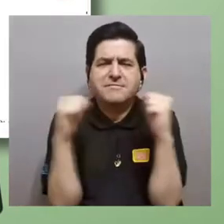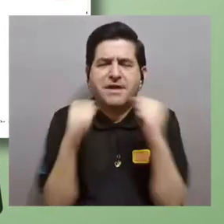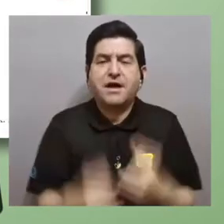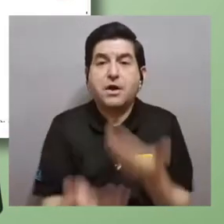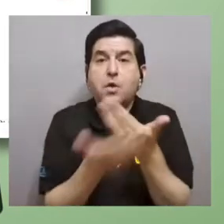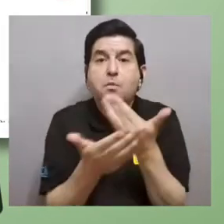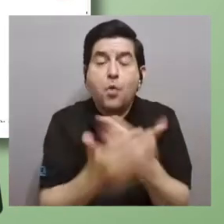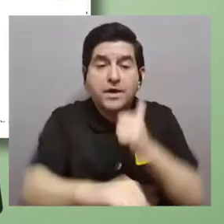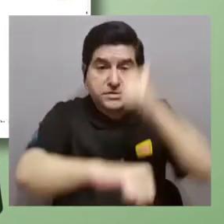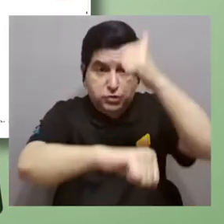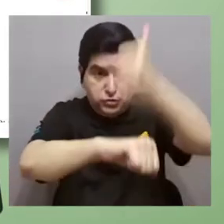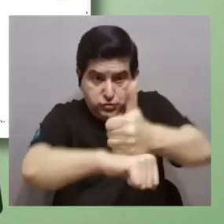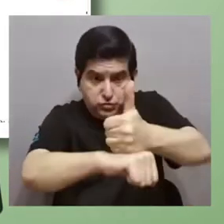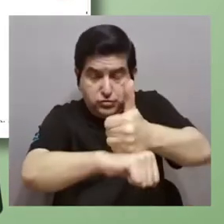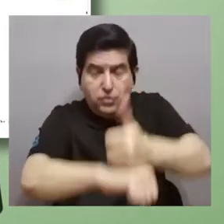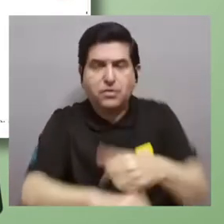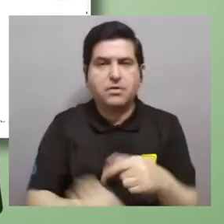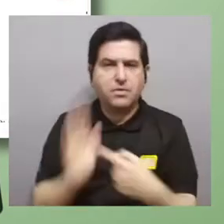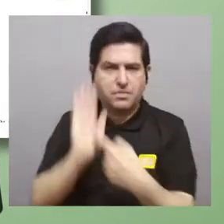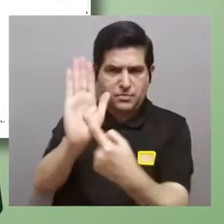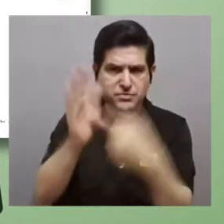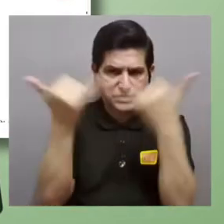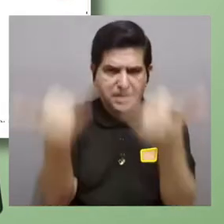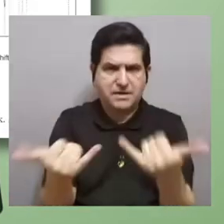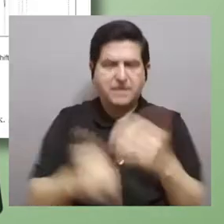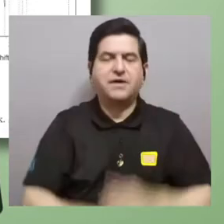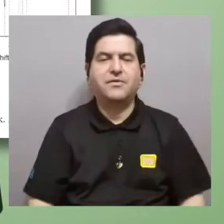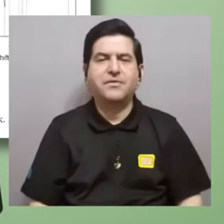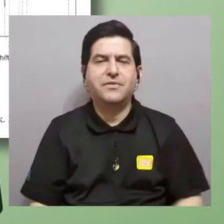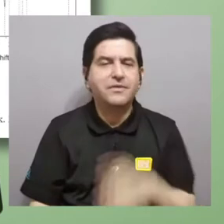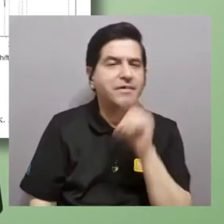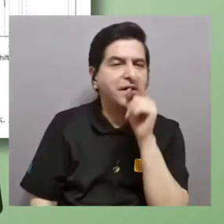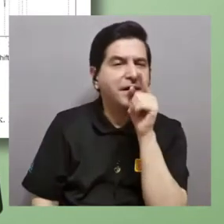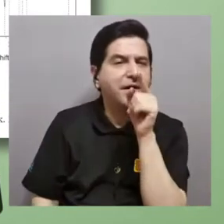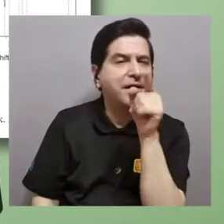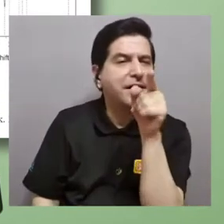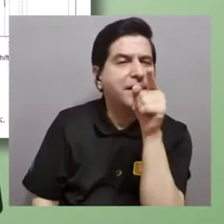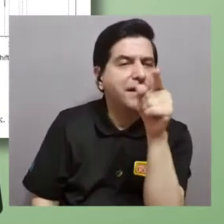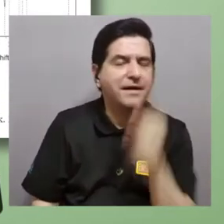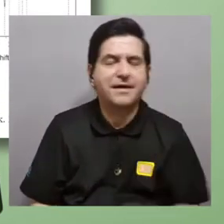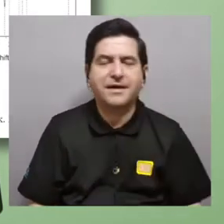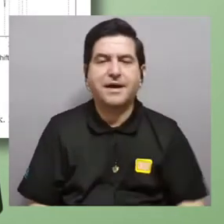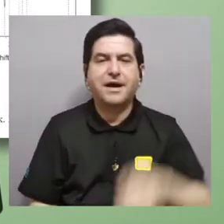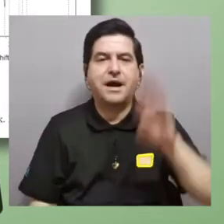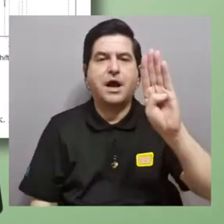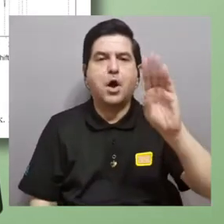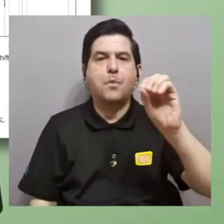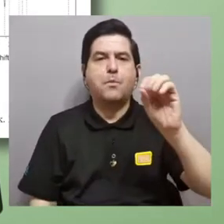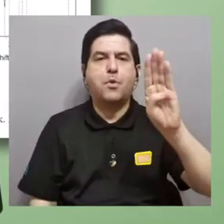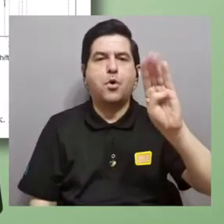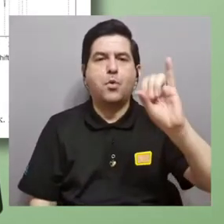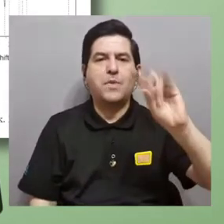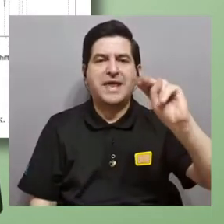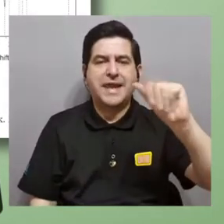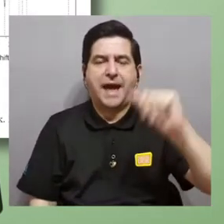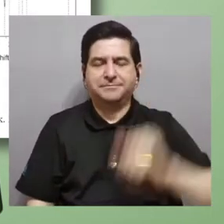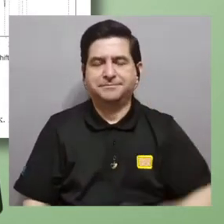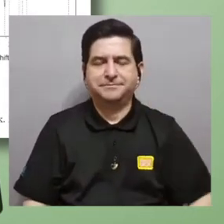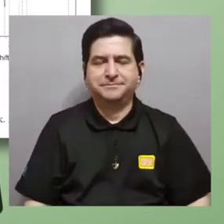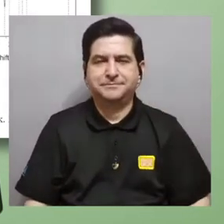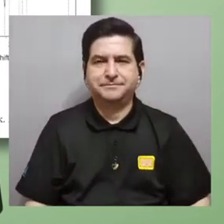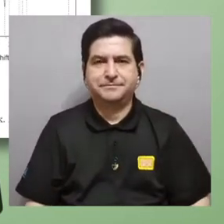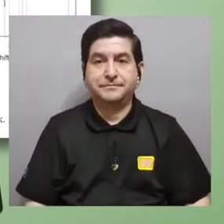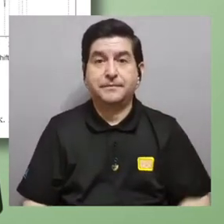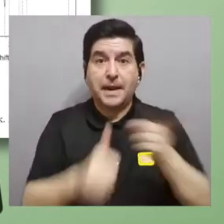frío. Y la muestra se coloca, a ver si lo puedo mostrar aquí en el mouse, en esta bobina que está por aquí.